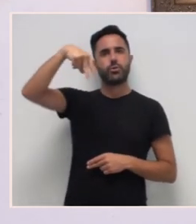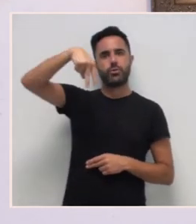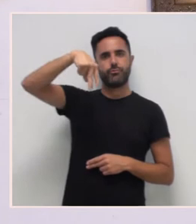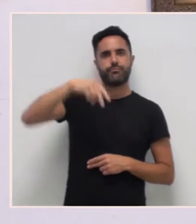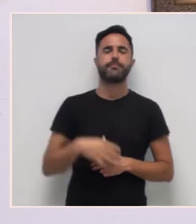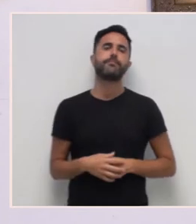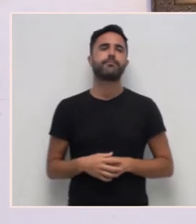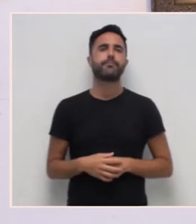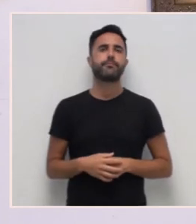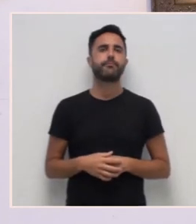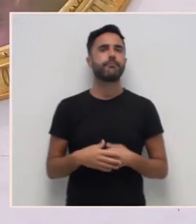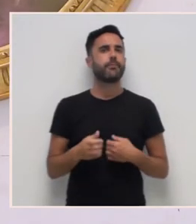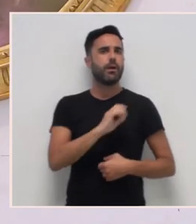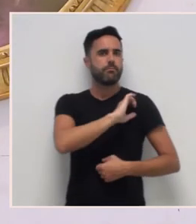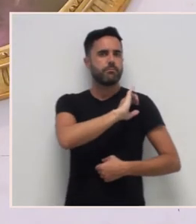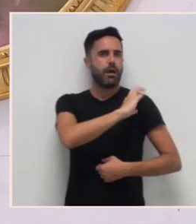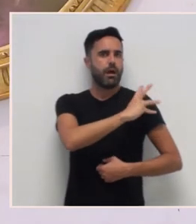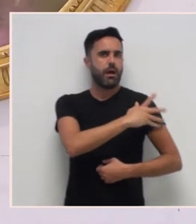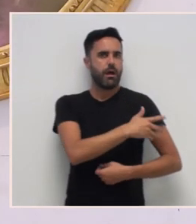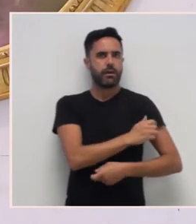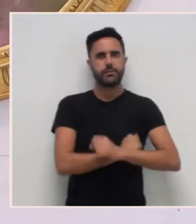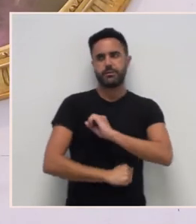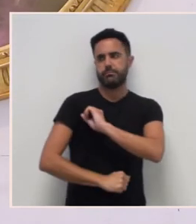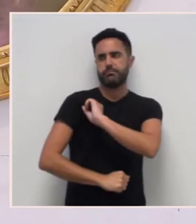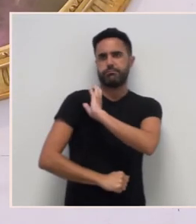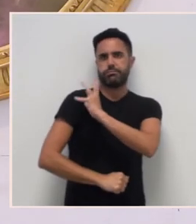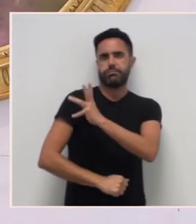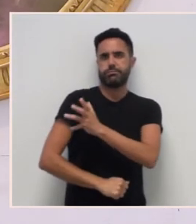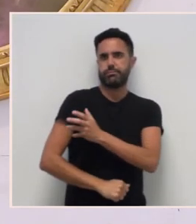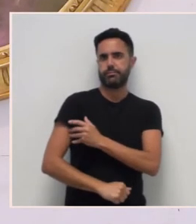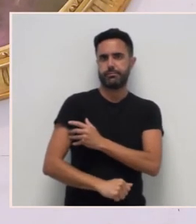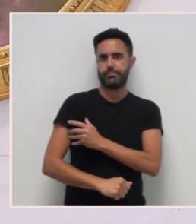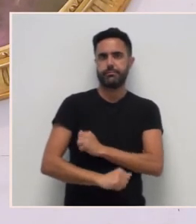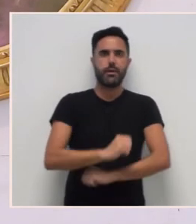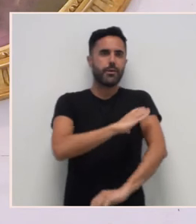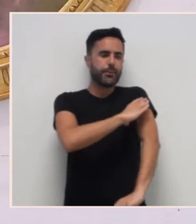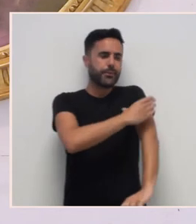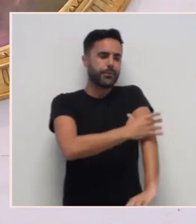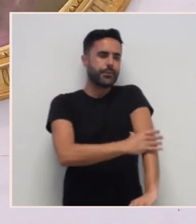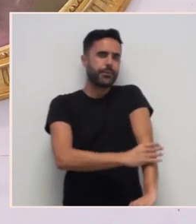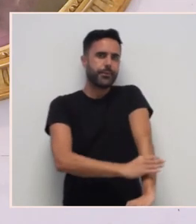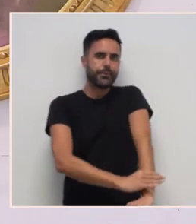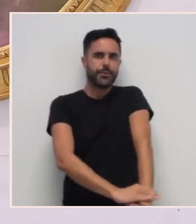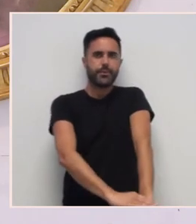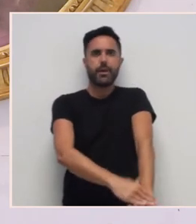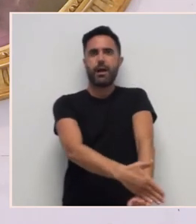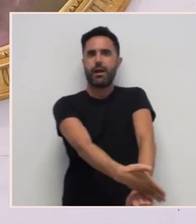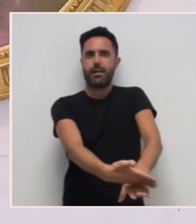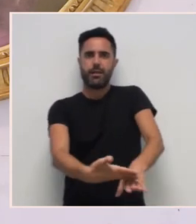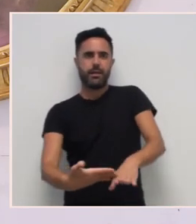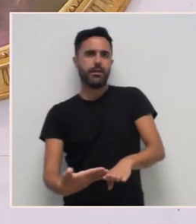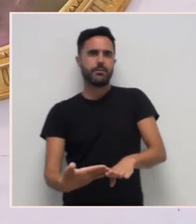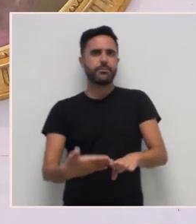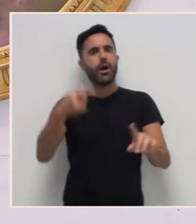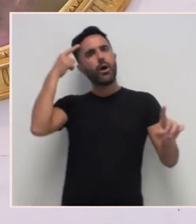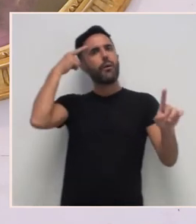Logo tamén as súas mangas son moi voluminosas e se recollía no que serían o brazo e hasta os nudillos.